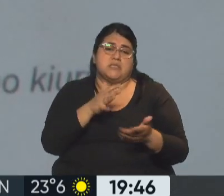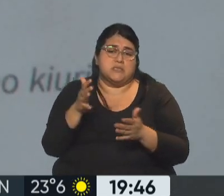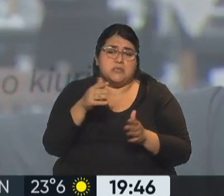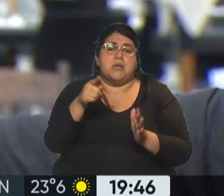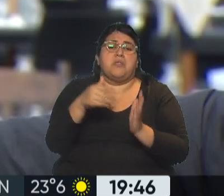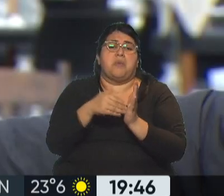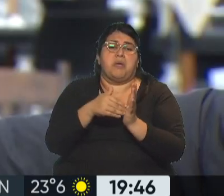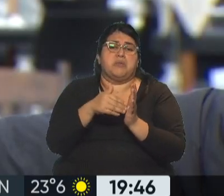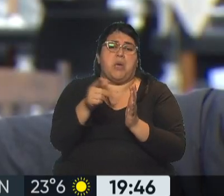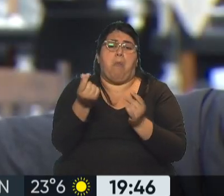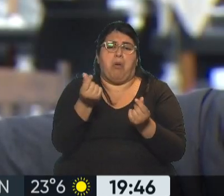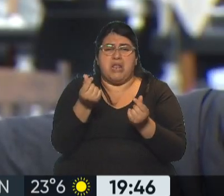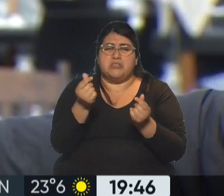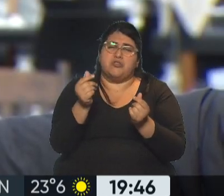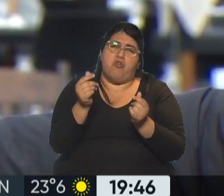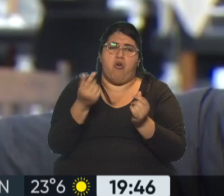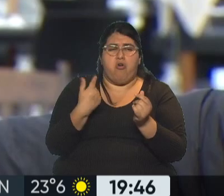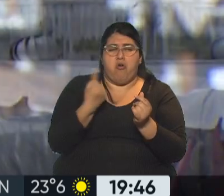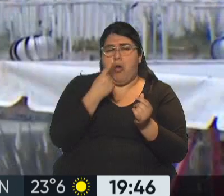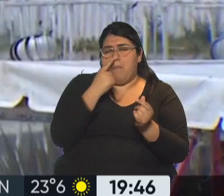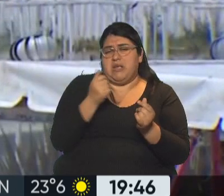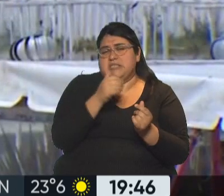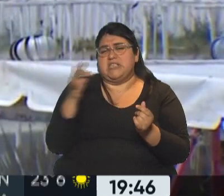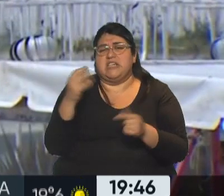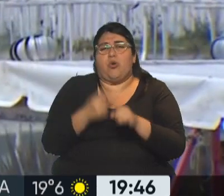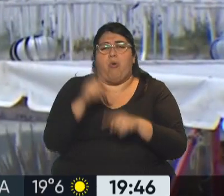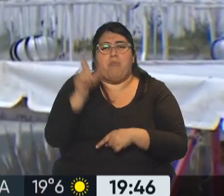digamos, el precio promedio nuestro son 1.600 pesos por persona.